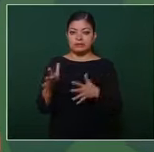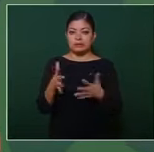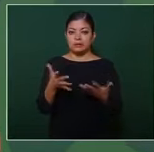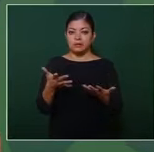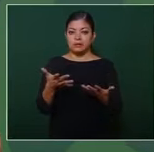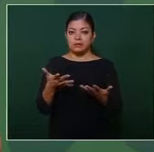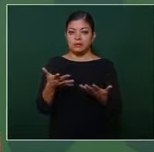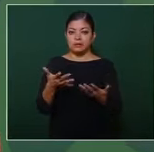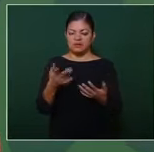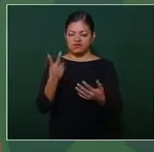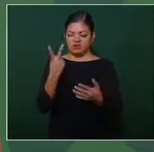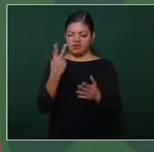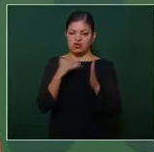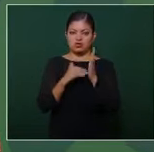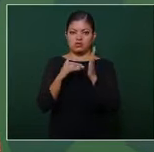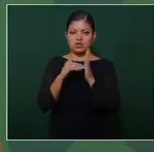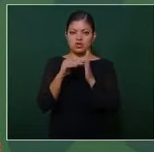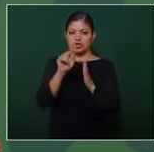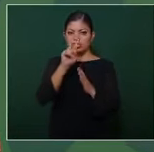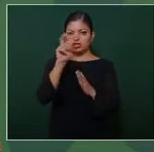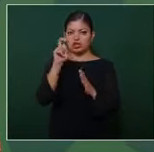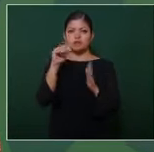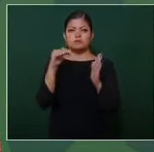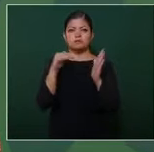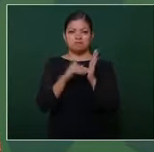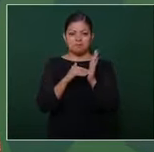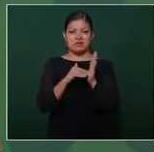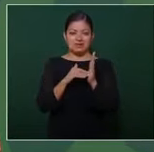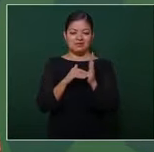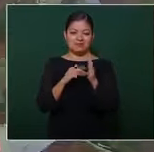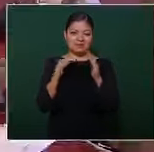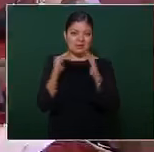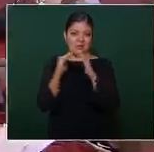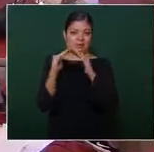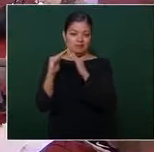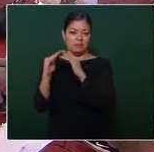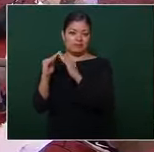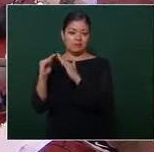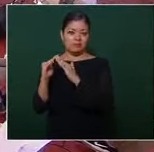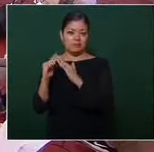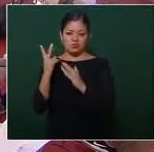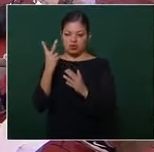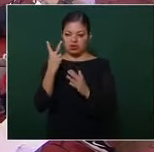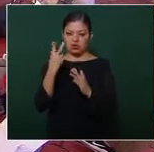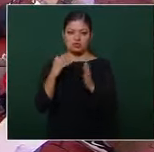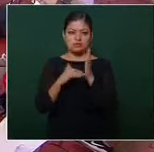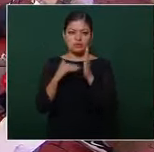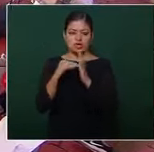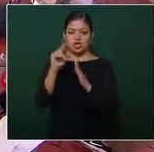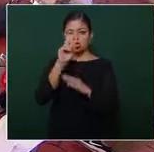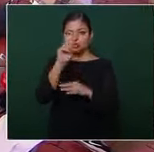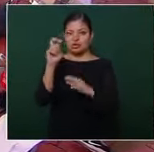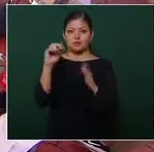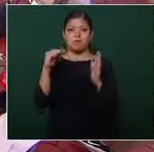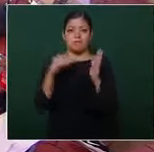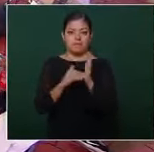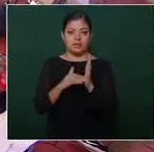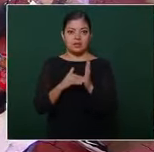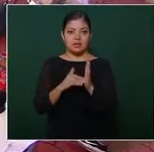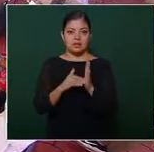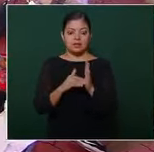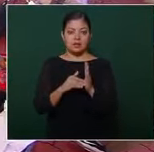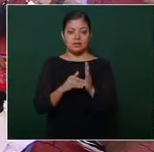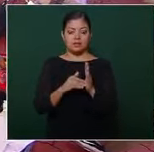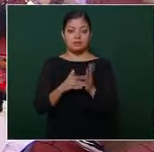dos millones doscientos mil hogares dos millones doscientos mil y en un